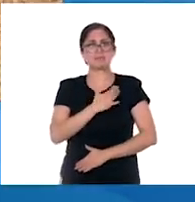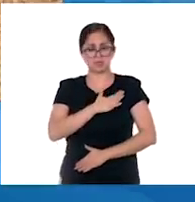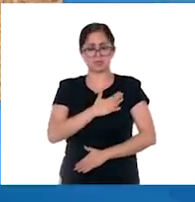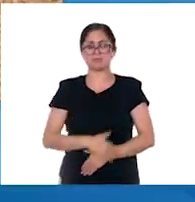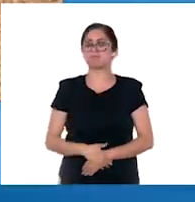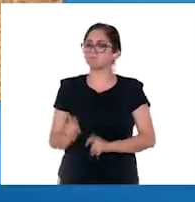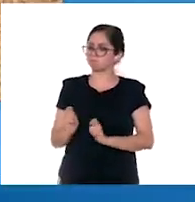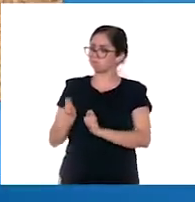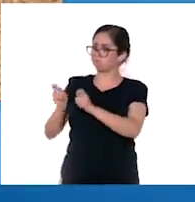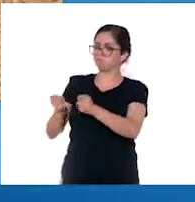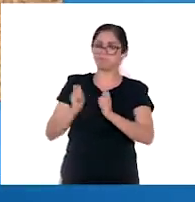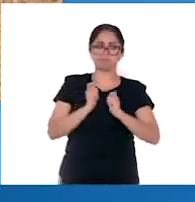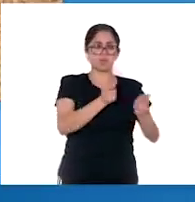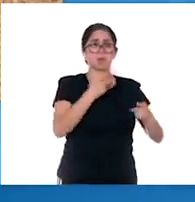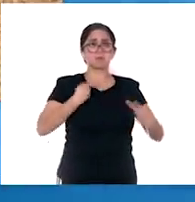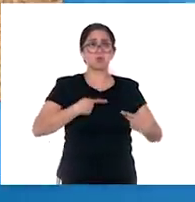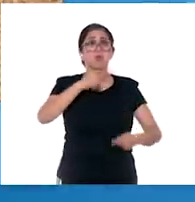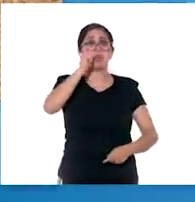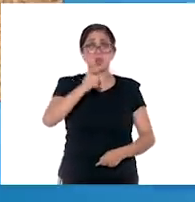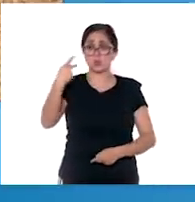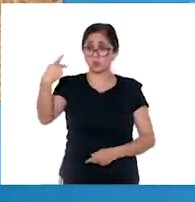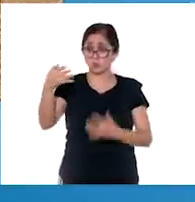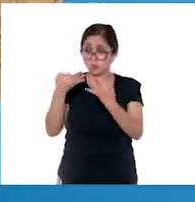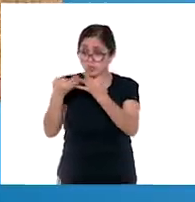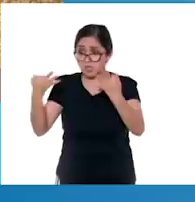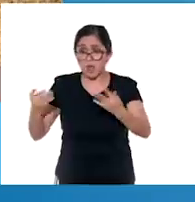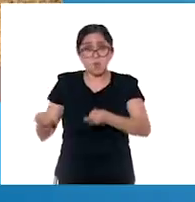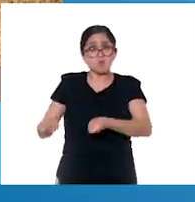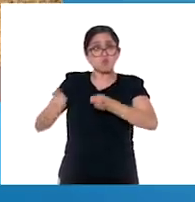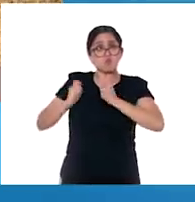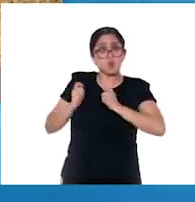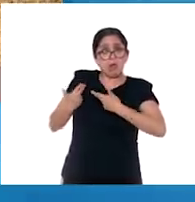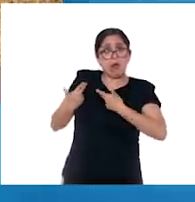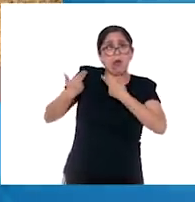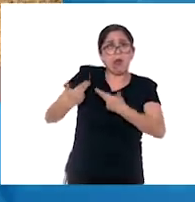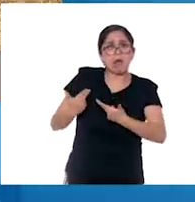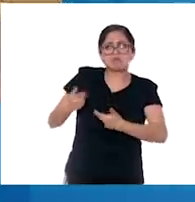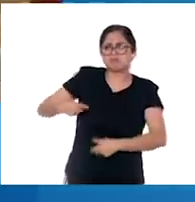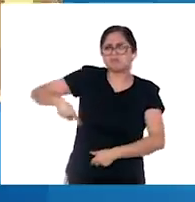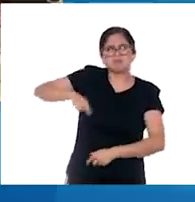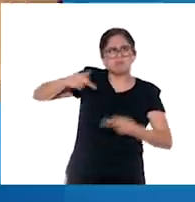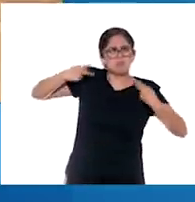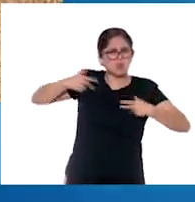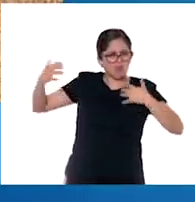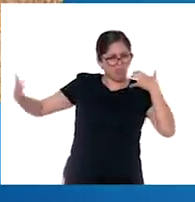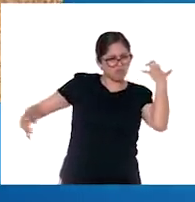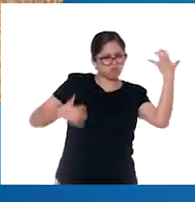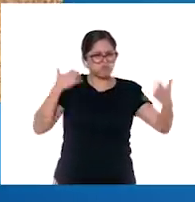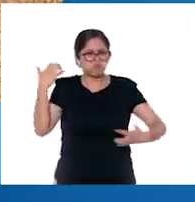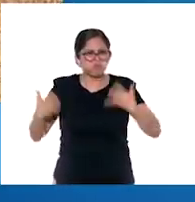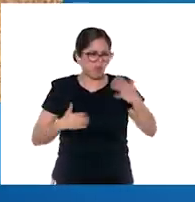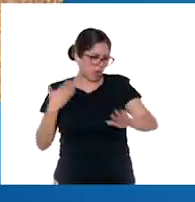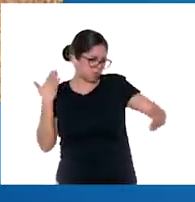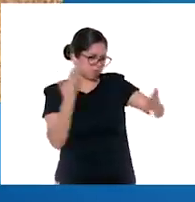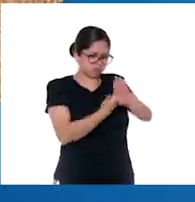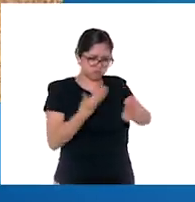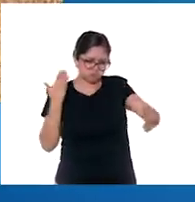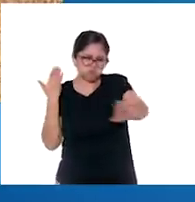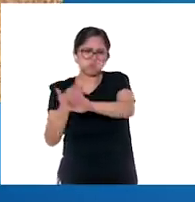encomenderos, en cambio, se les prohibió heredar sus tierras, lo cual generó un gran descontento provocando que se desquitaran con los indígenas.